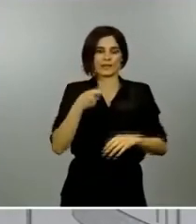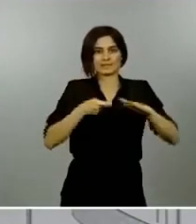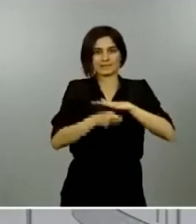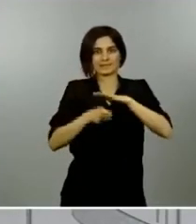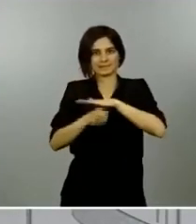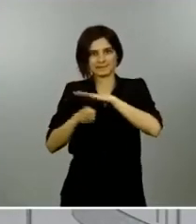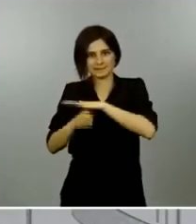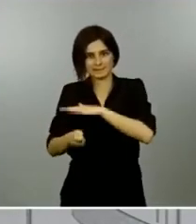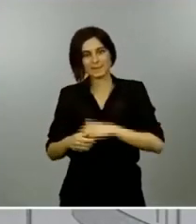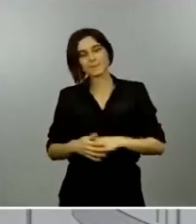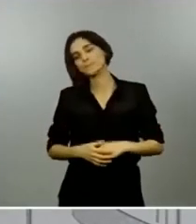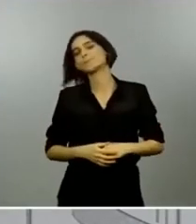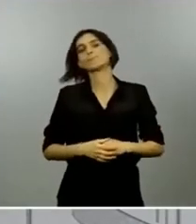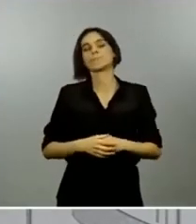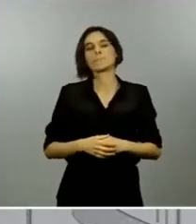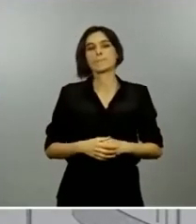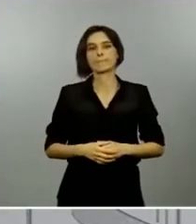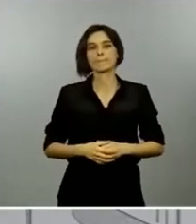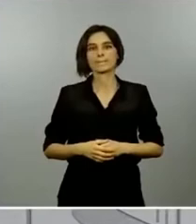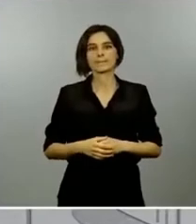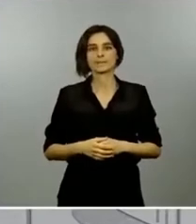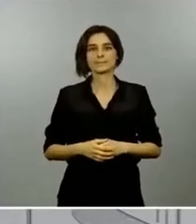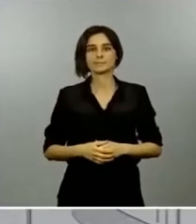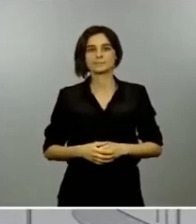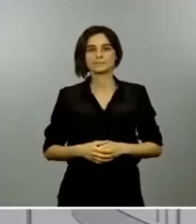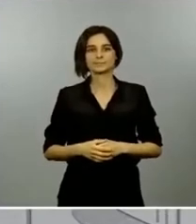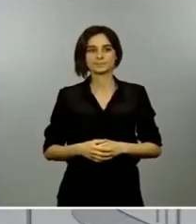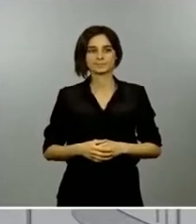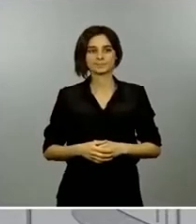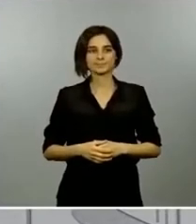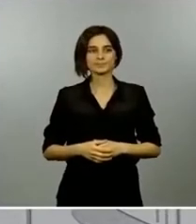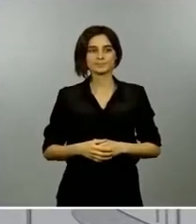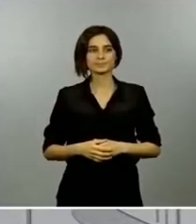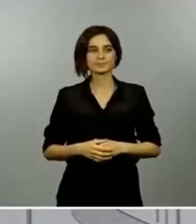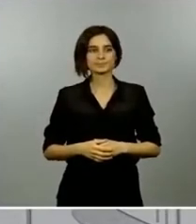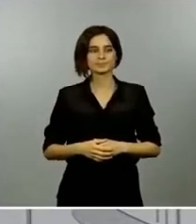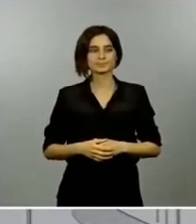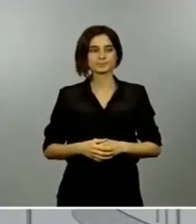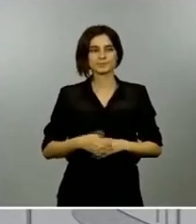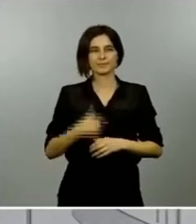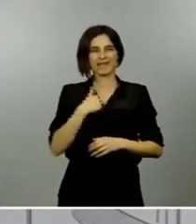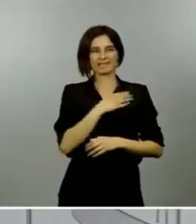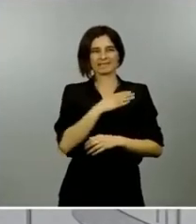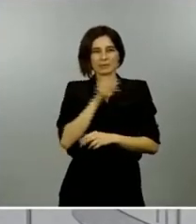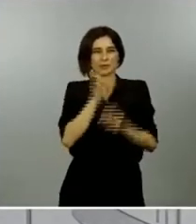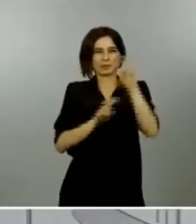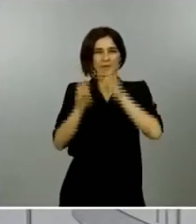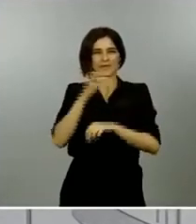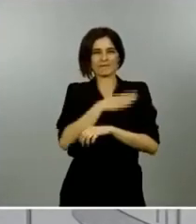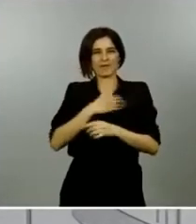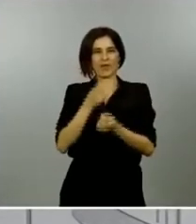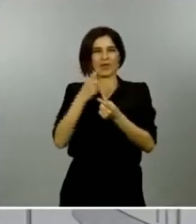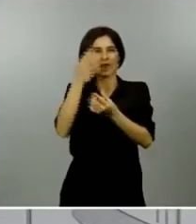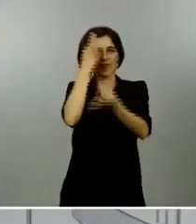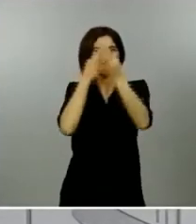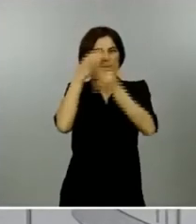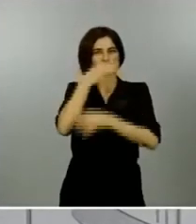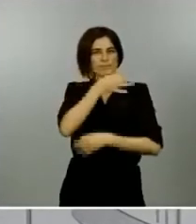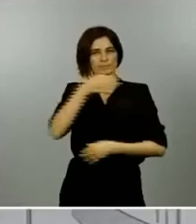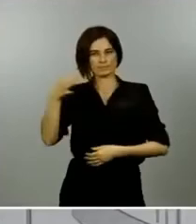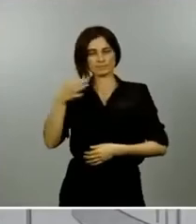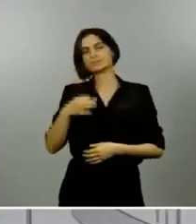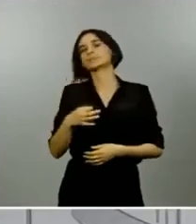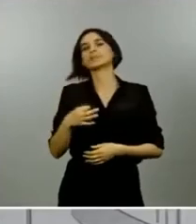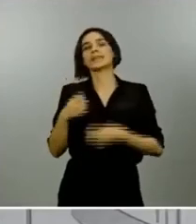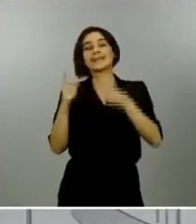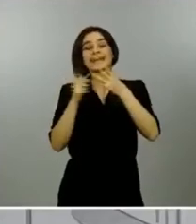respecto a está aquí teniendo para que tenga usted la cifra exacta hemos aprobado la tercera línea de 24.500 millones de